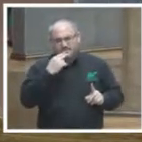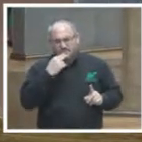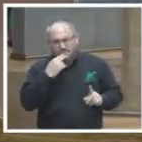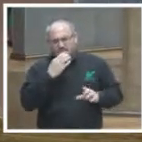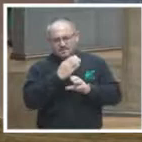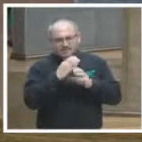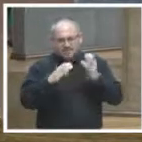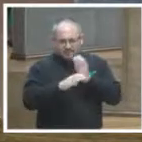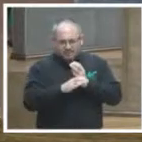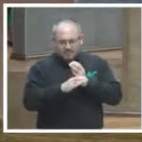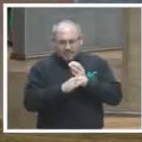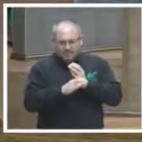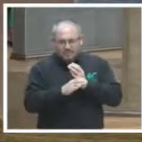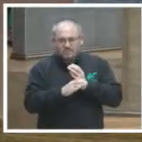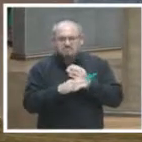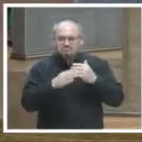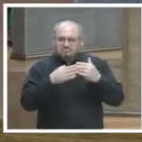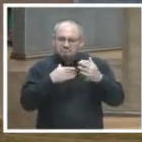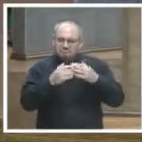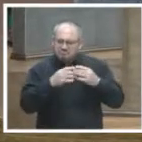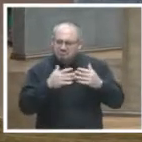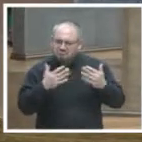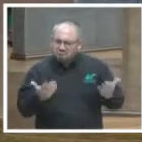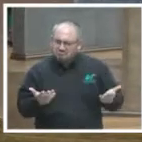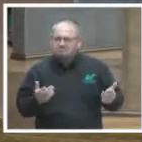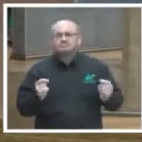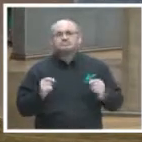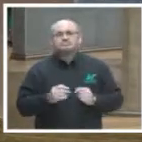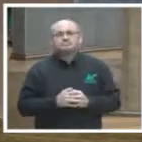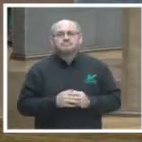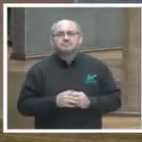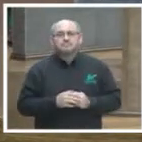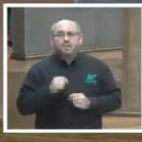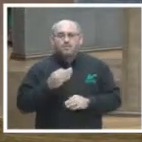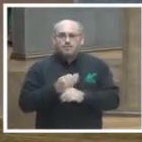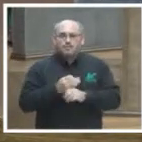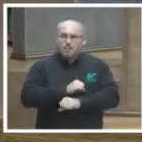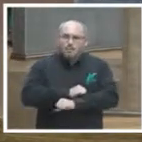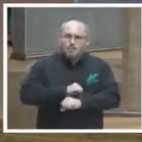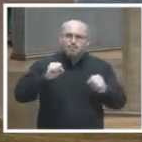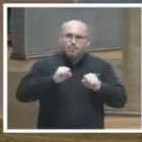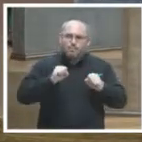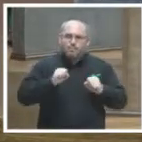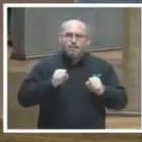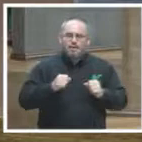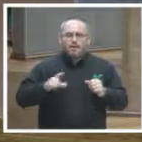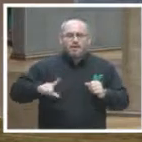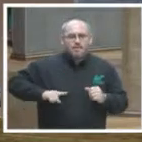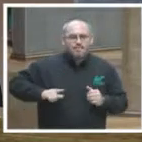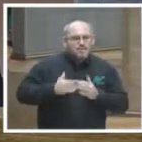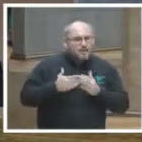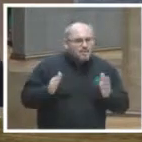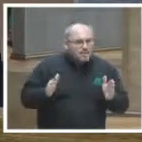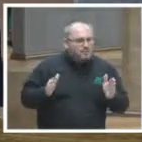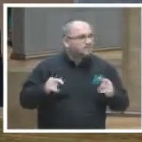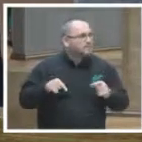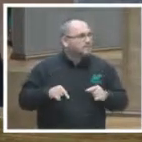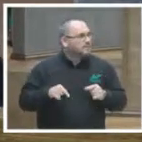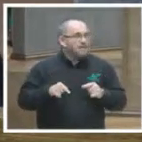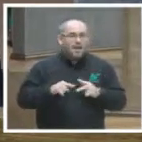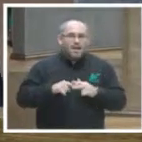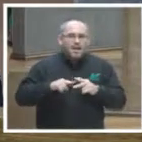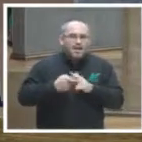y comunicación sabemos que el boom del gobierno abierto se ha dado sobre todo por las